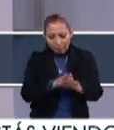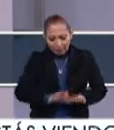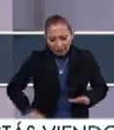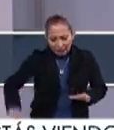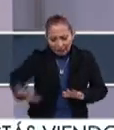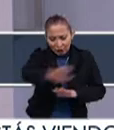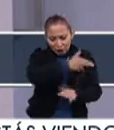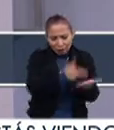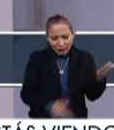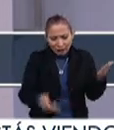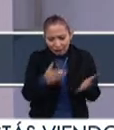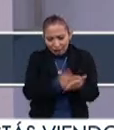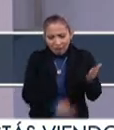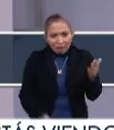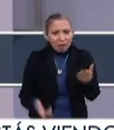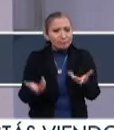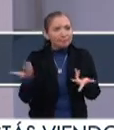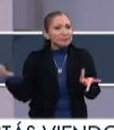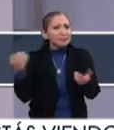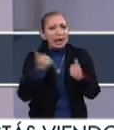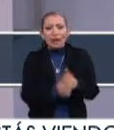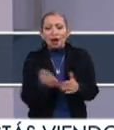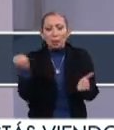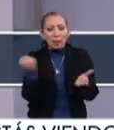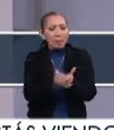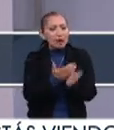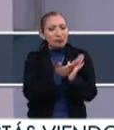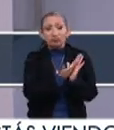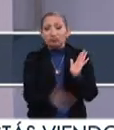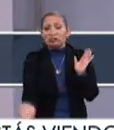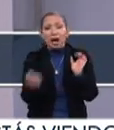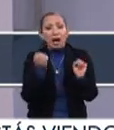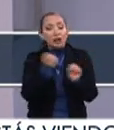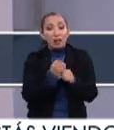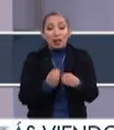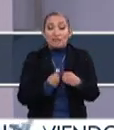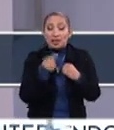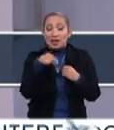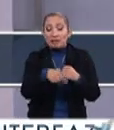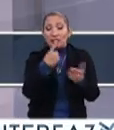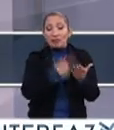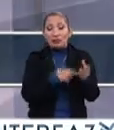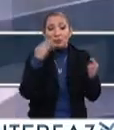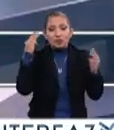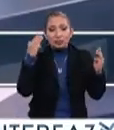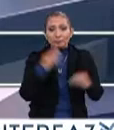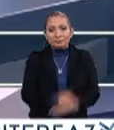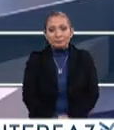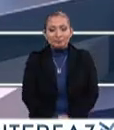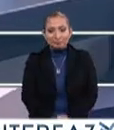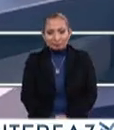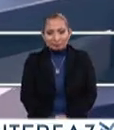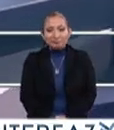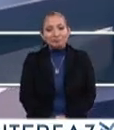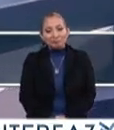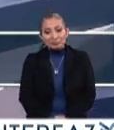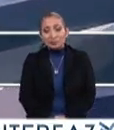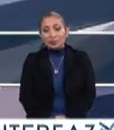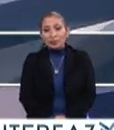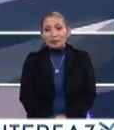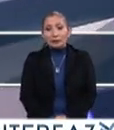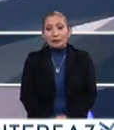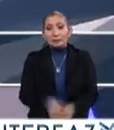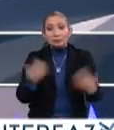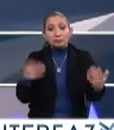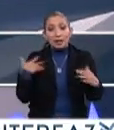nuestros talleres, o sea, se queda la marca durante todo el año y la vida ahí en el museo, entonces. Bueno, que esta